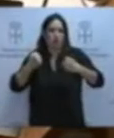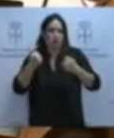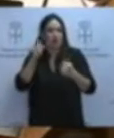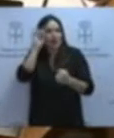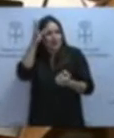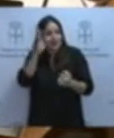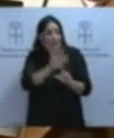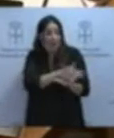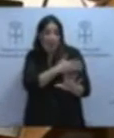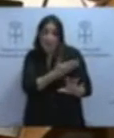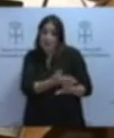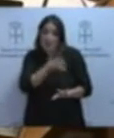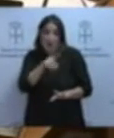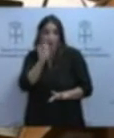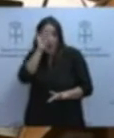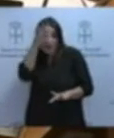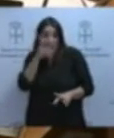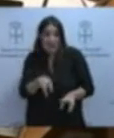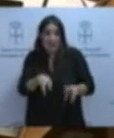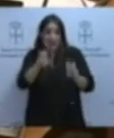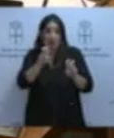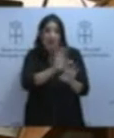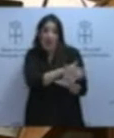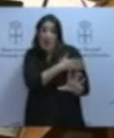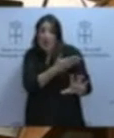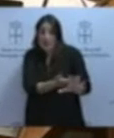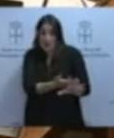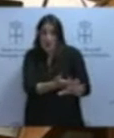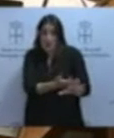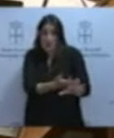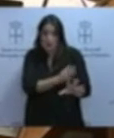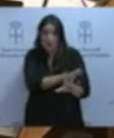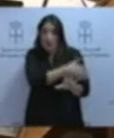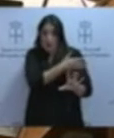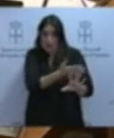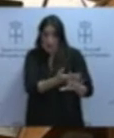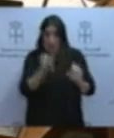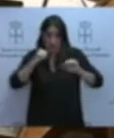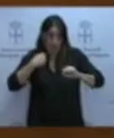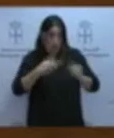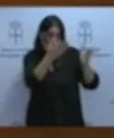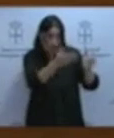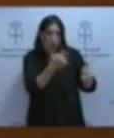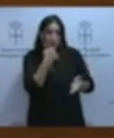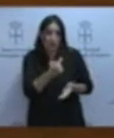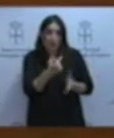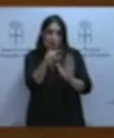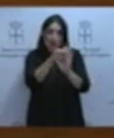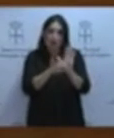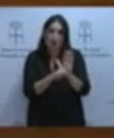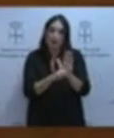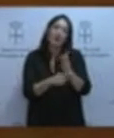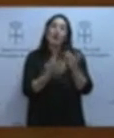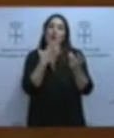llevaron a cabo. Las iniciativas que hasta ahora se llevaron a cabo, que se manifestaban en el pacto al que usted hizo referencia, son la